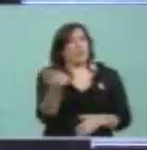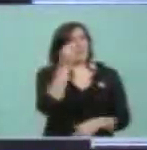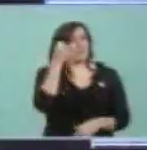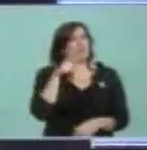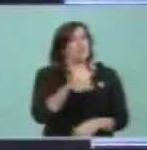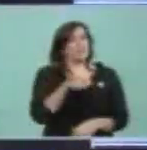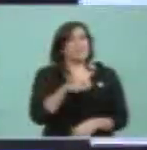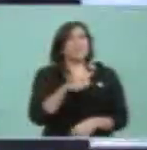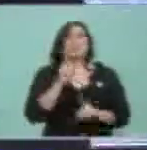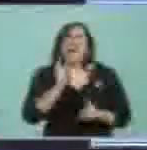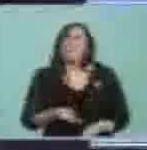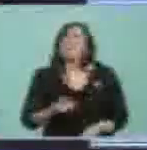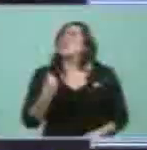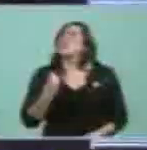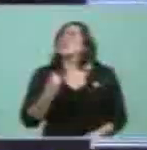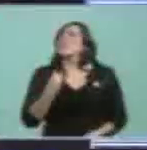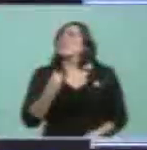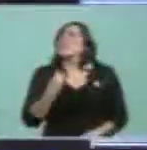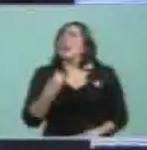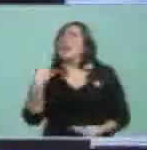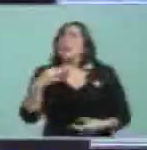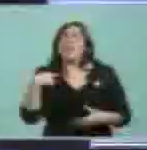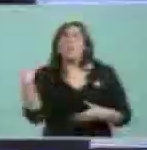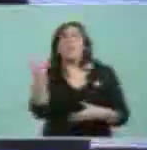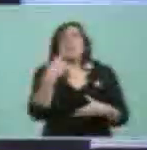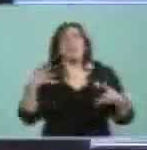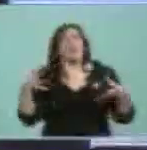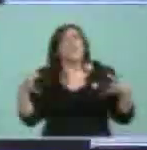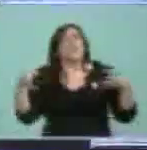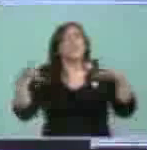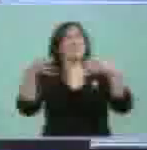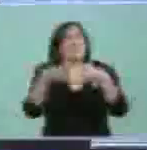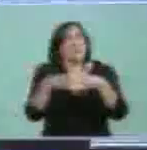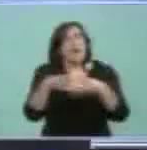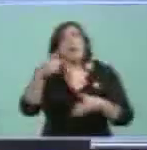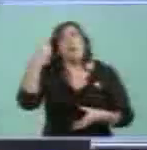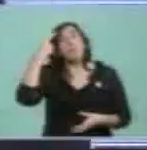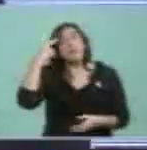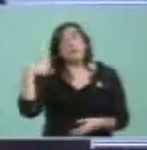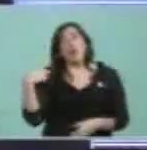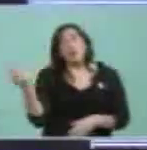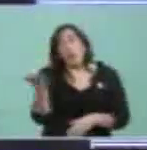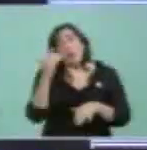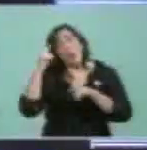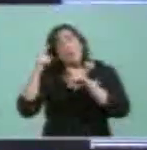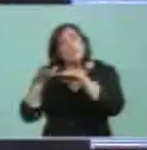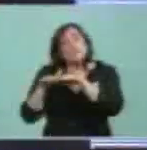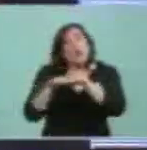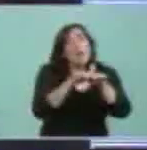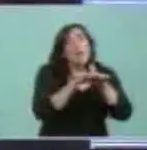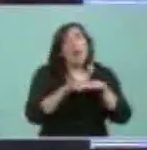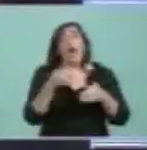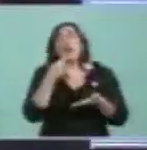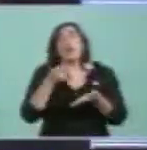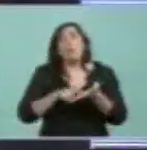Y lograr la unidad, que no es, reitero, pensar lo mismo, decir lo mismo, repetir monocordemente lo mismo,